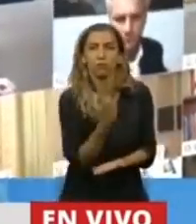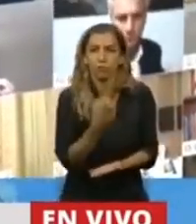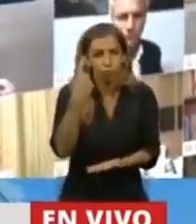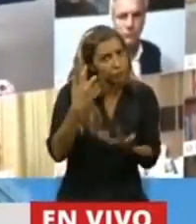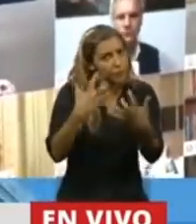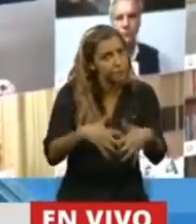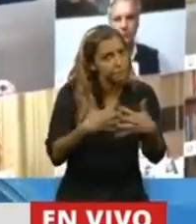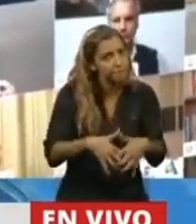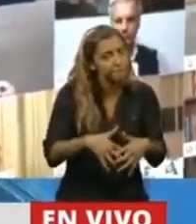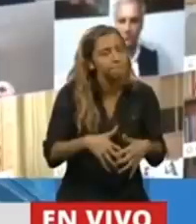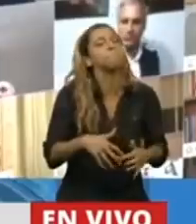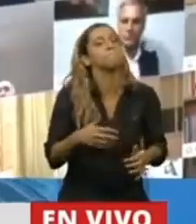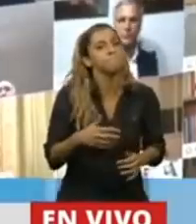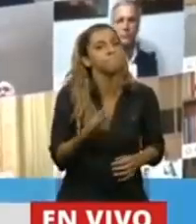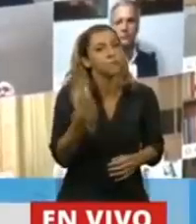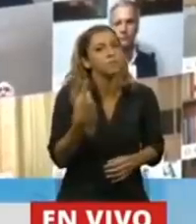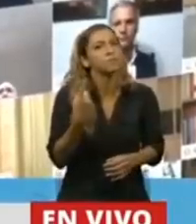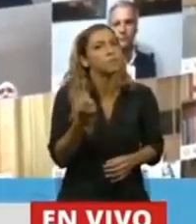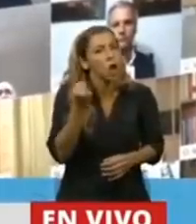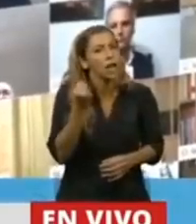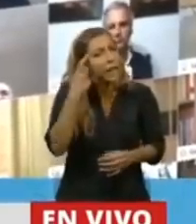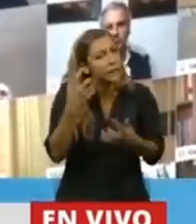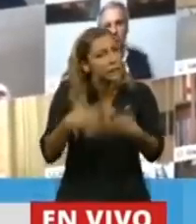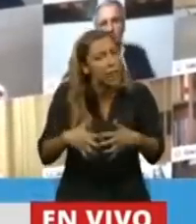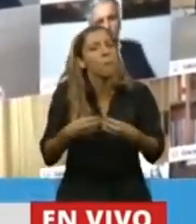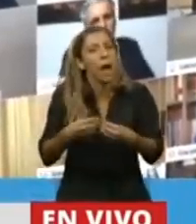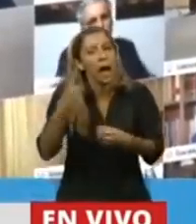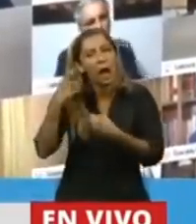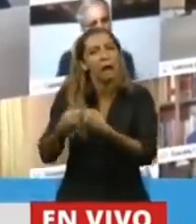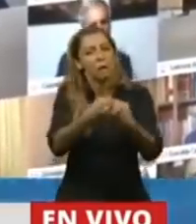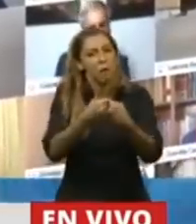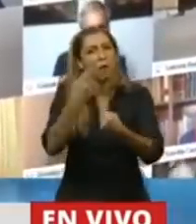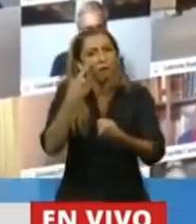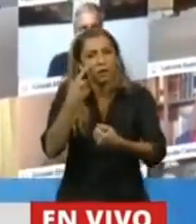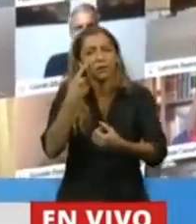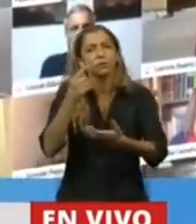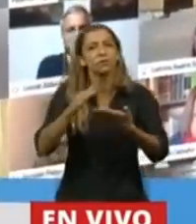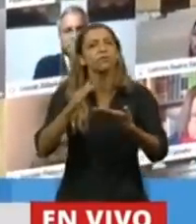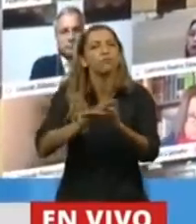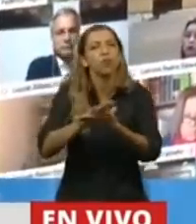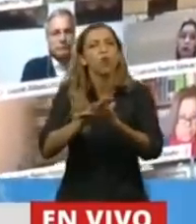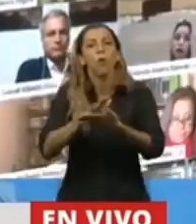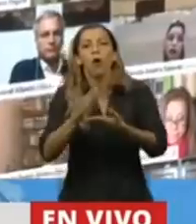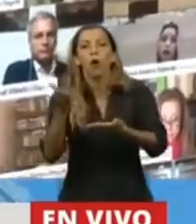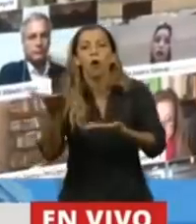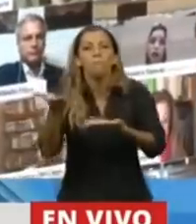donde sí tenemos que empezar a buscar coincidencias, por lo menos en qué es lo que tenemos que debatir y discutir, es sobre